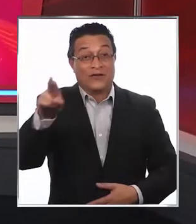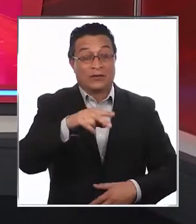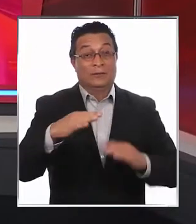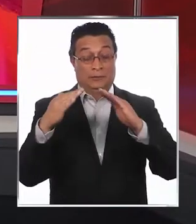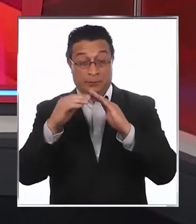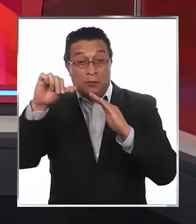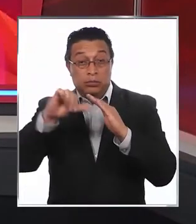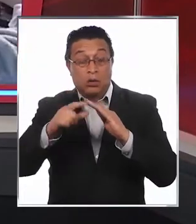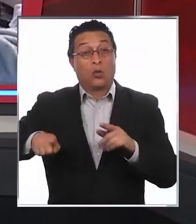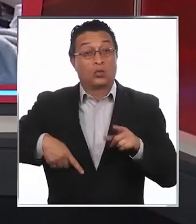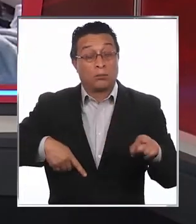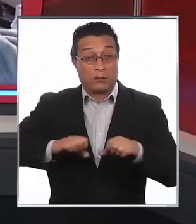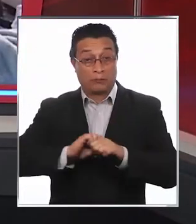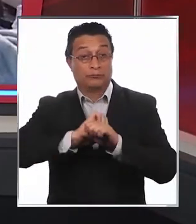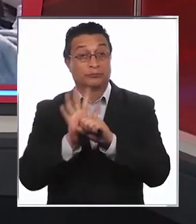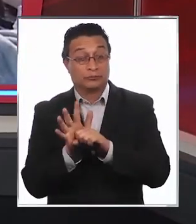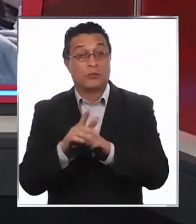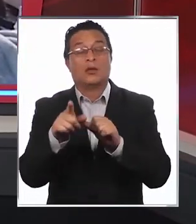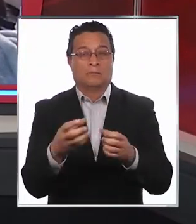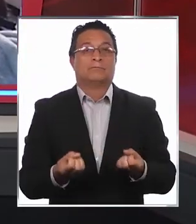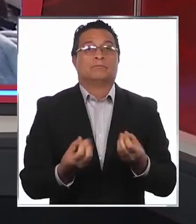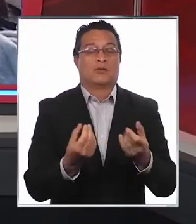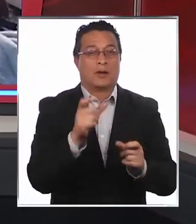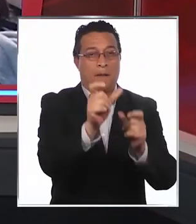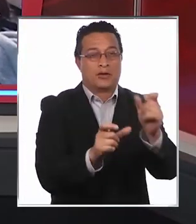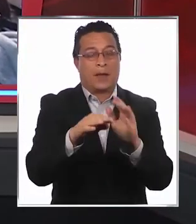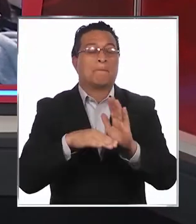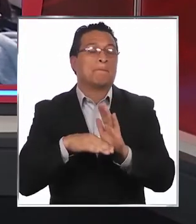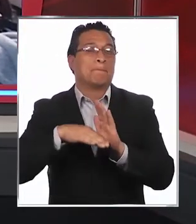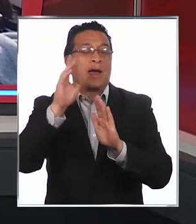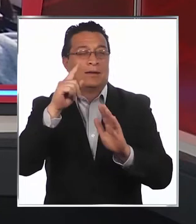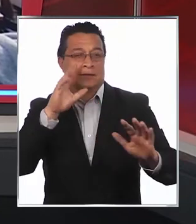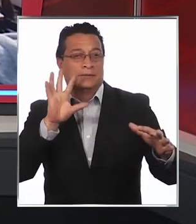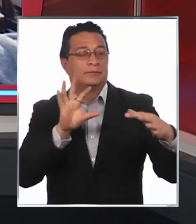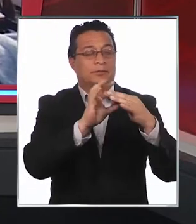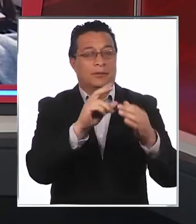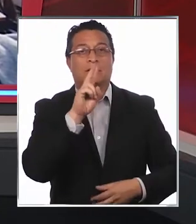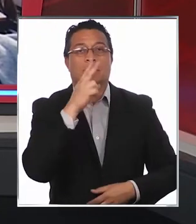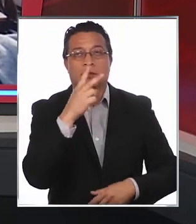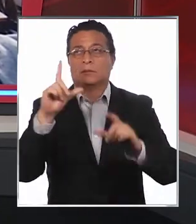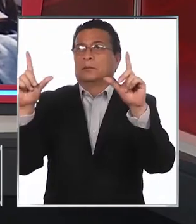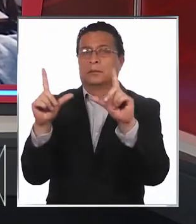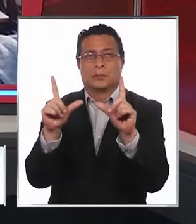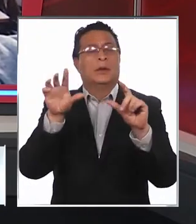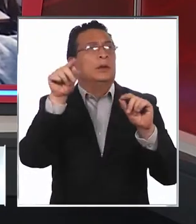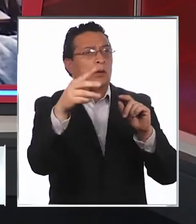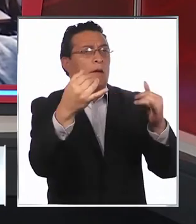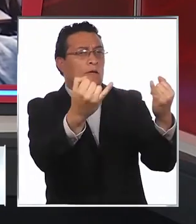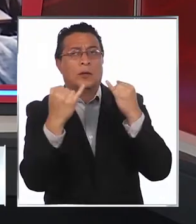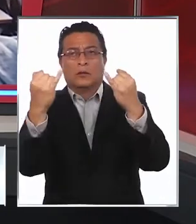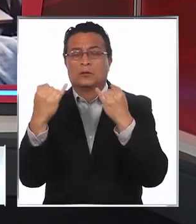El encierro que provocó este COVID-19 hizo que las personas estuvieran más que nunca conectadas a los medios de comunicación buscando información